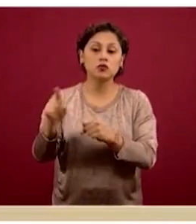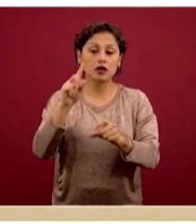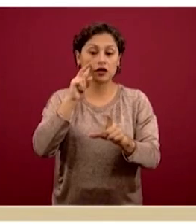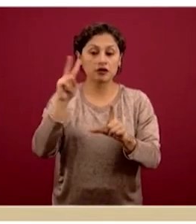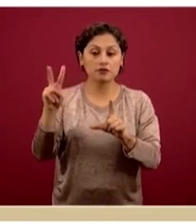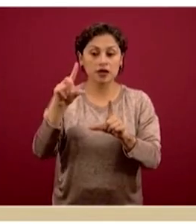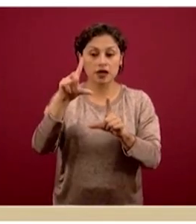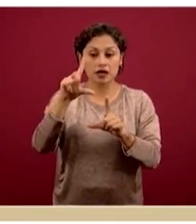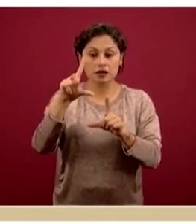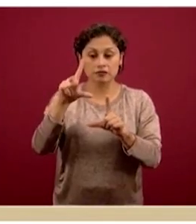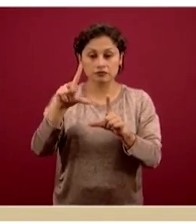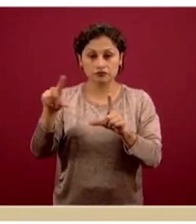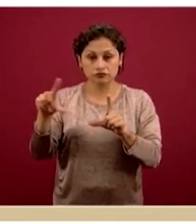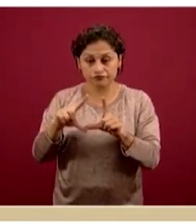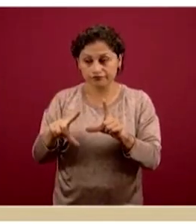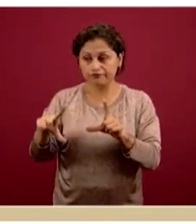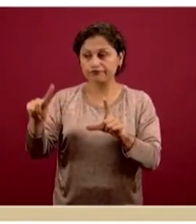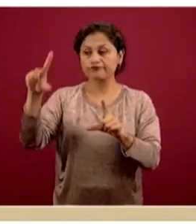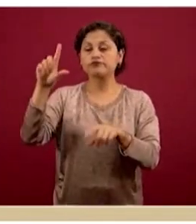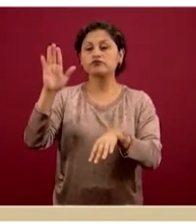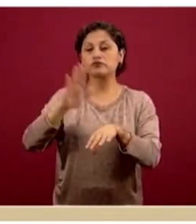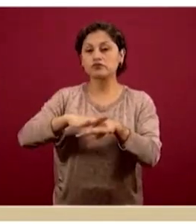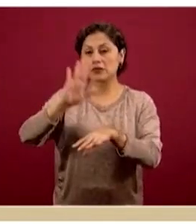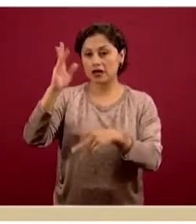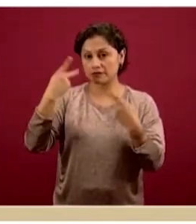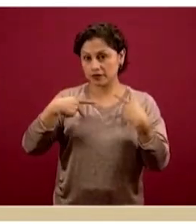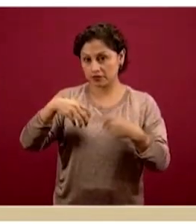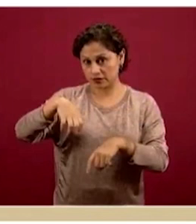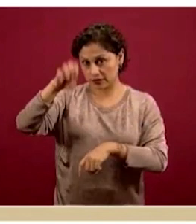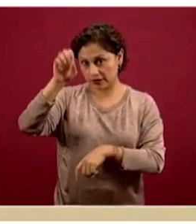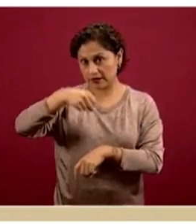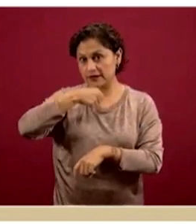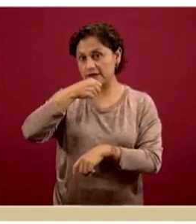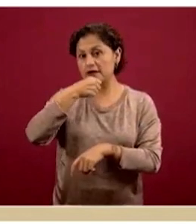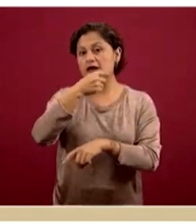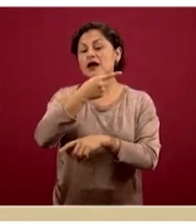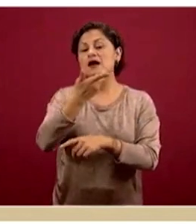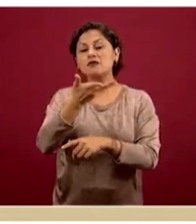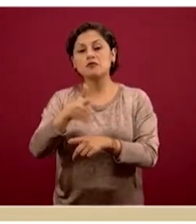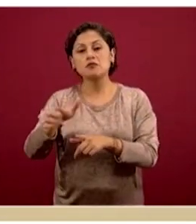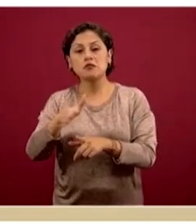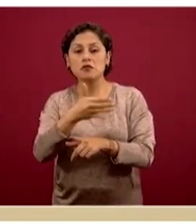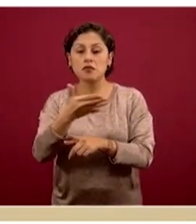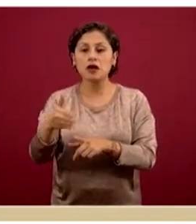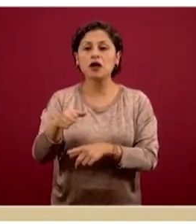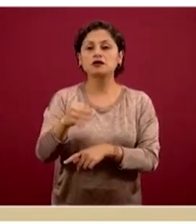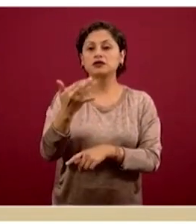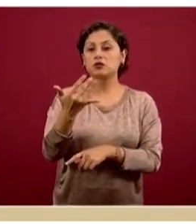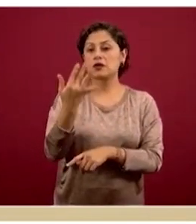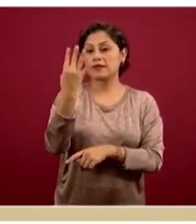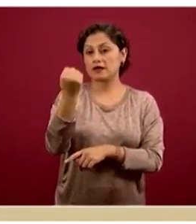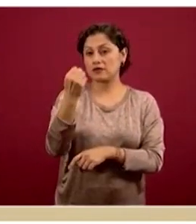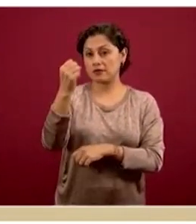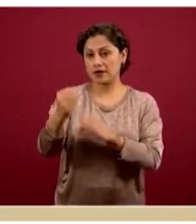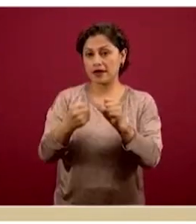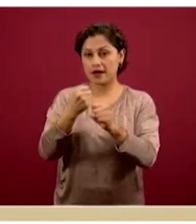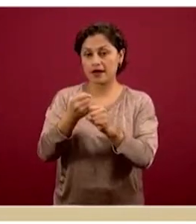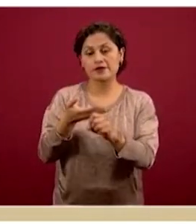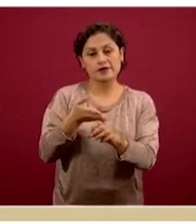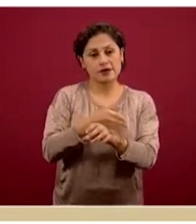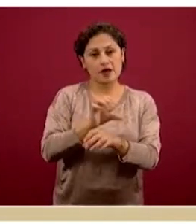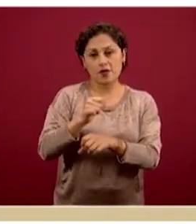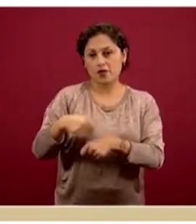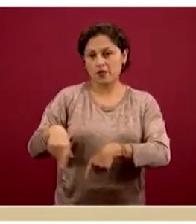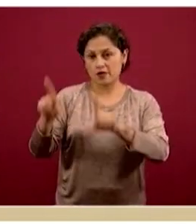hacia las edades avanzadas, aquí la media de edad ya es de 59 años, a diferencia de la anterior que estaba en 46